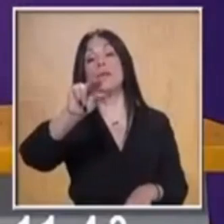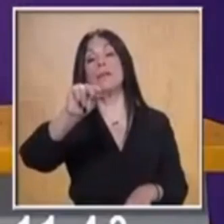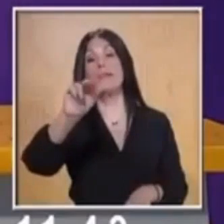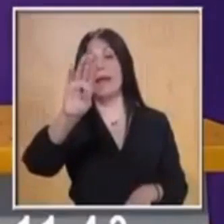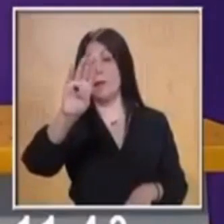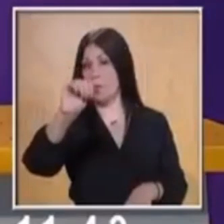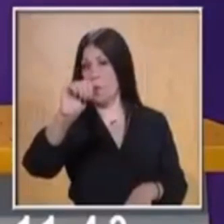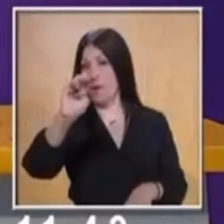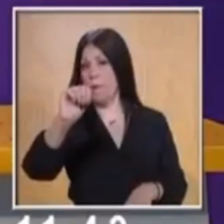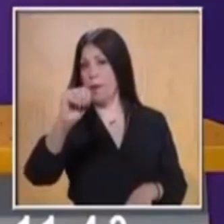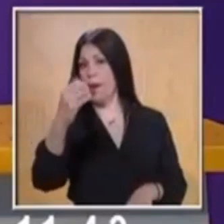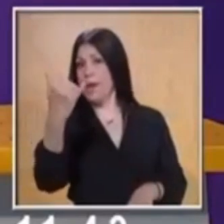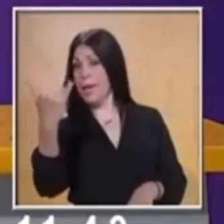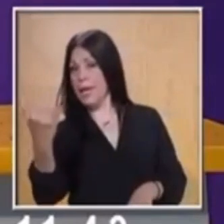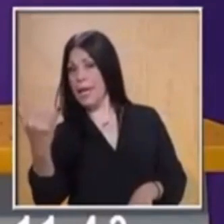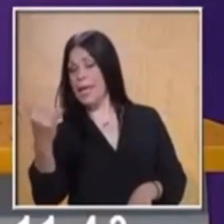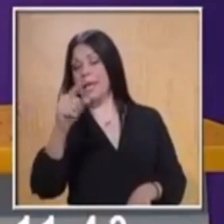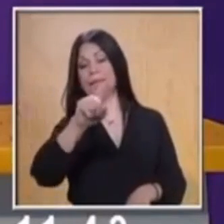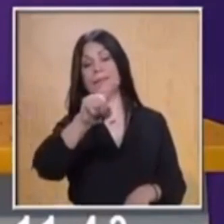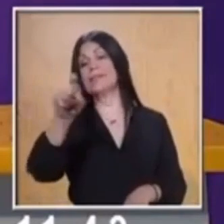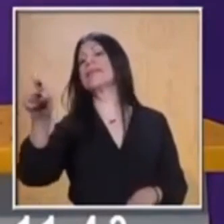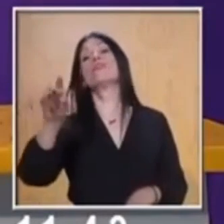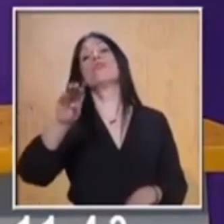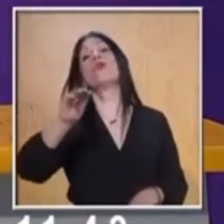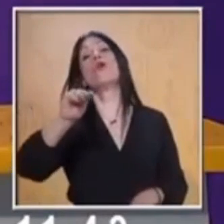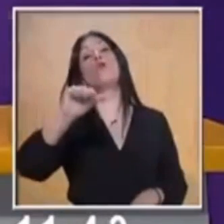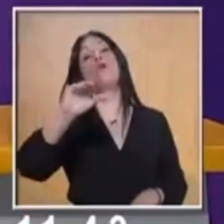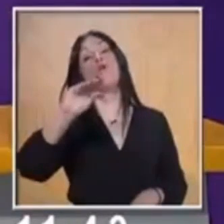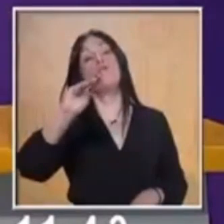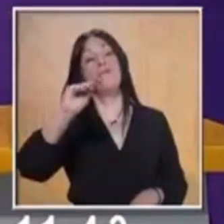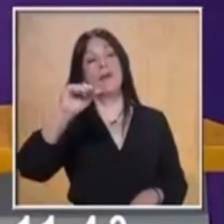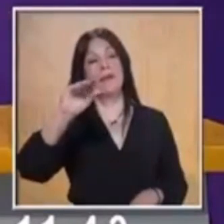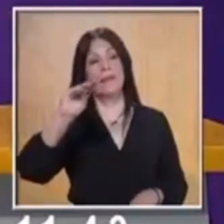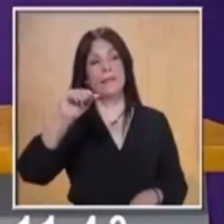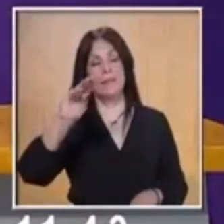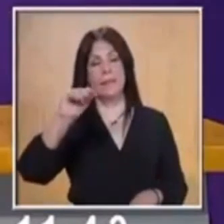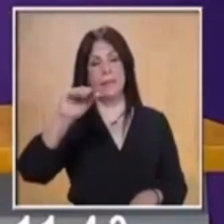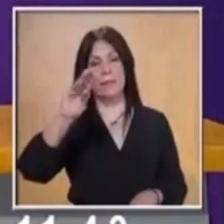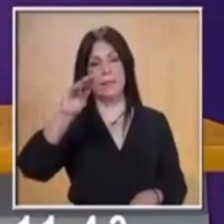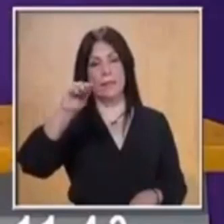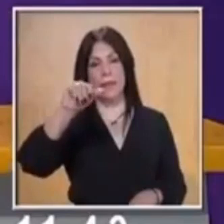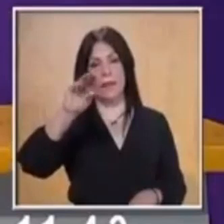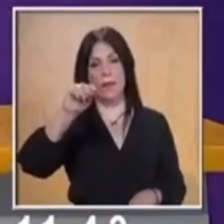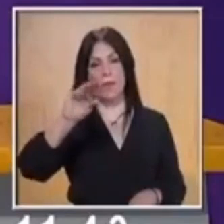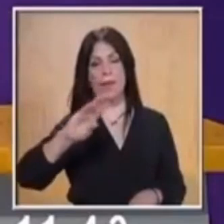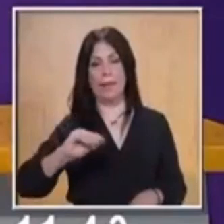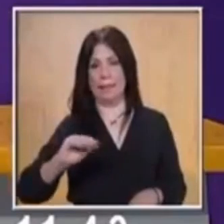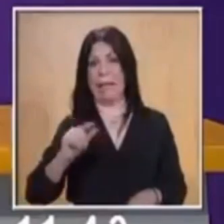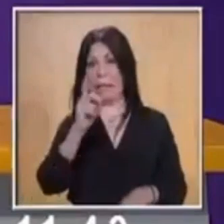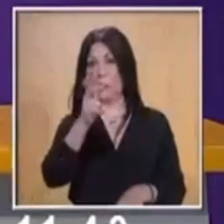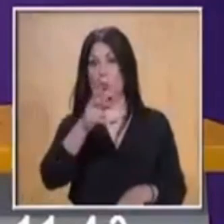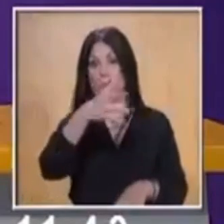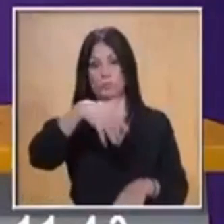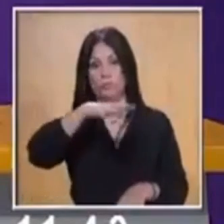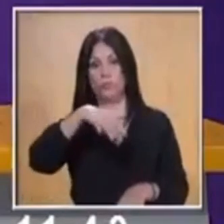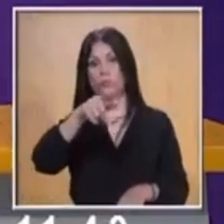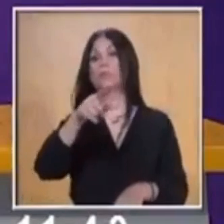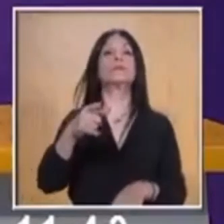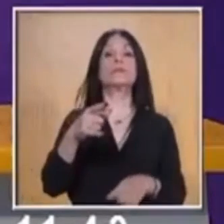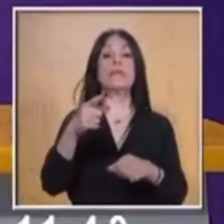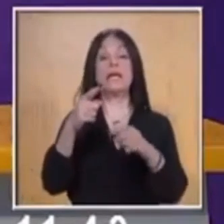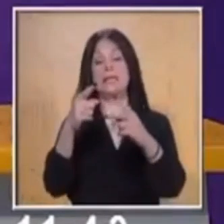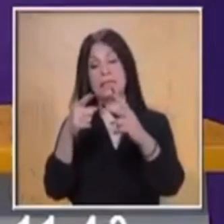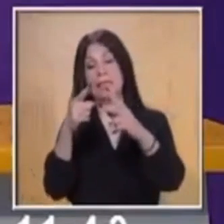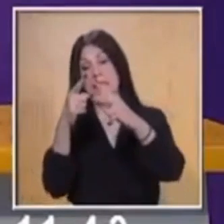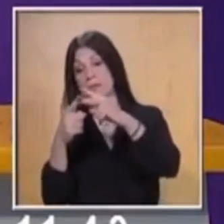ahorita de división y multiplicación, que es la operación contraria a la división y viceversa, lo